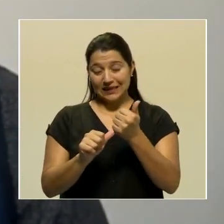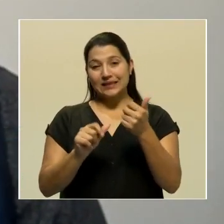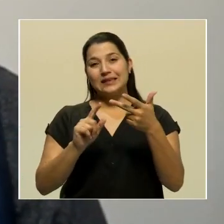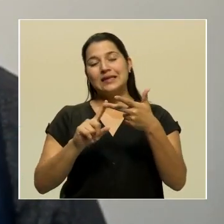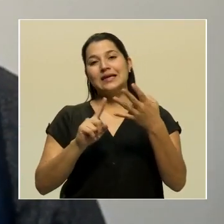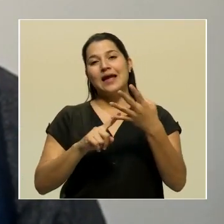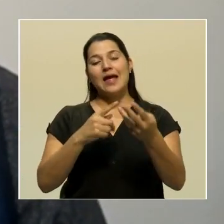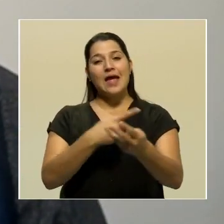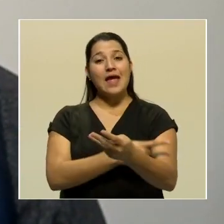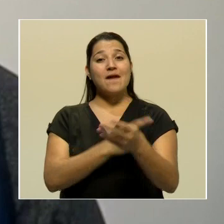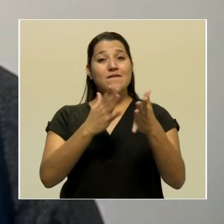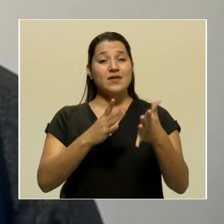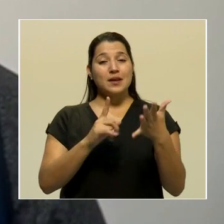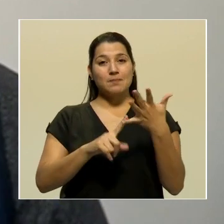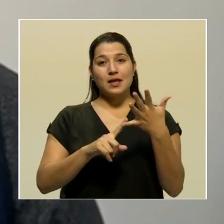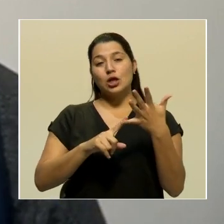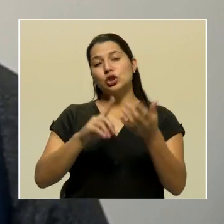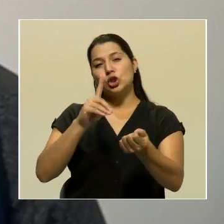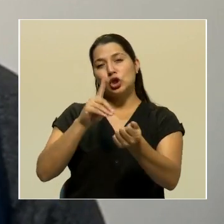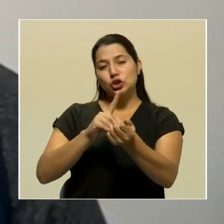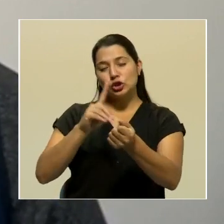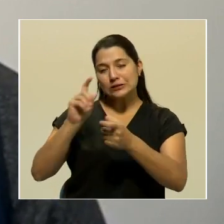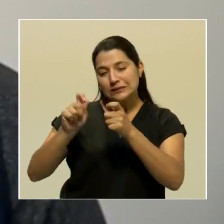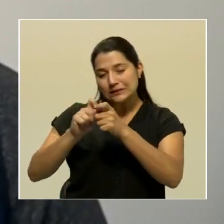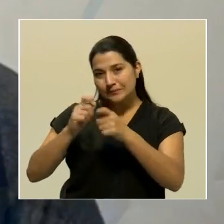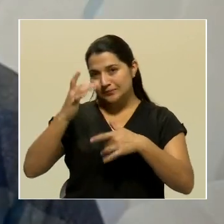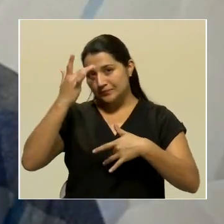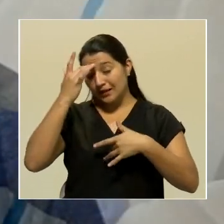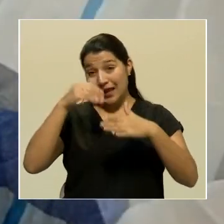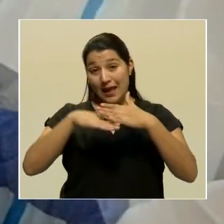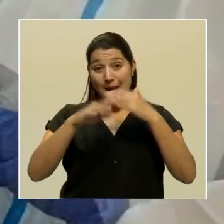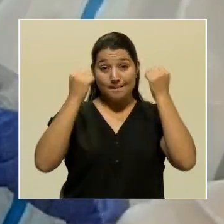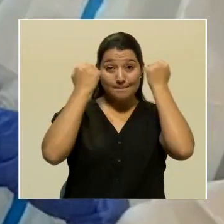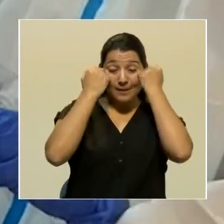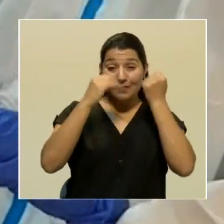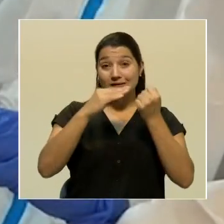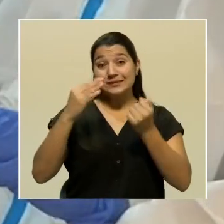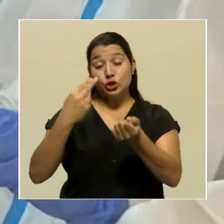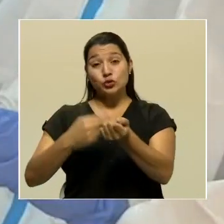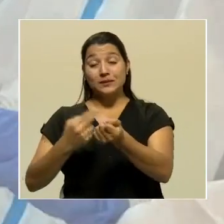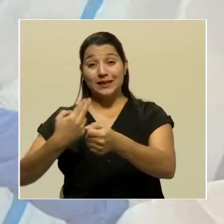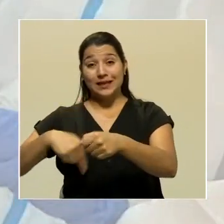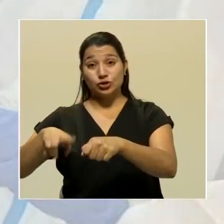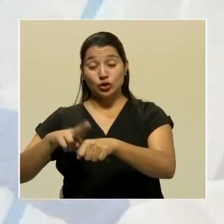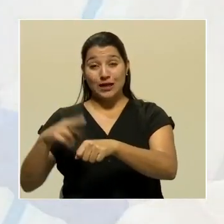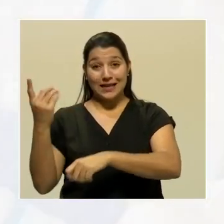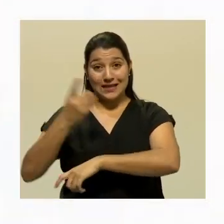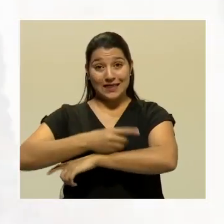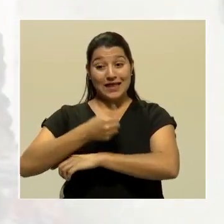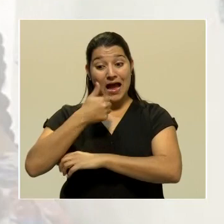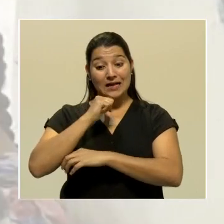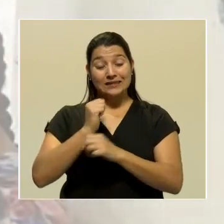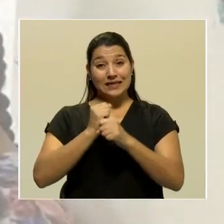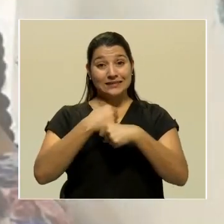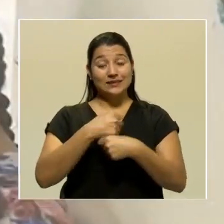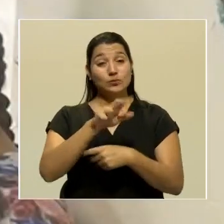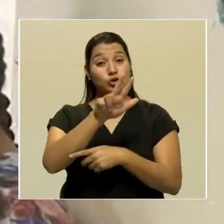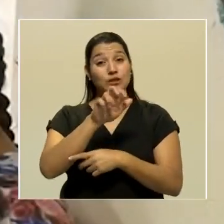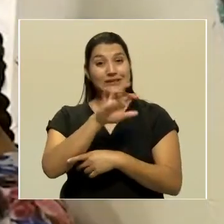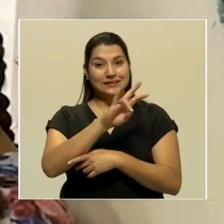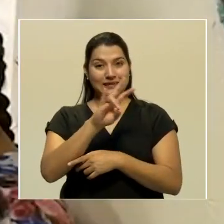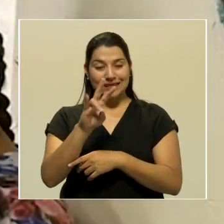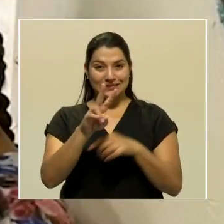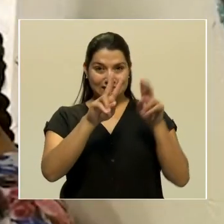enfermeras, epidemiólogos, tanto de la Comunidad de Pavas como del Hospital Nacional de Niños. El día de ayer tanizamos a 377.